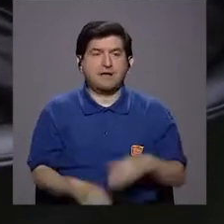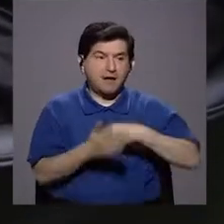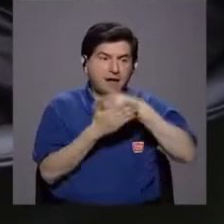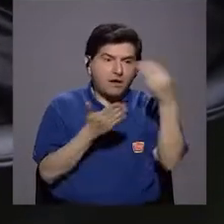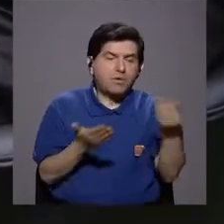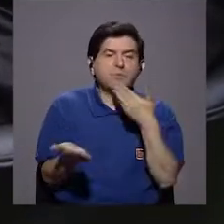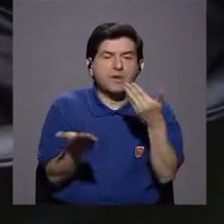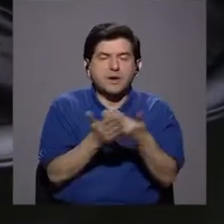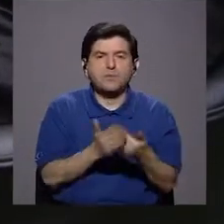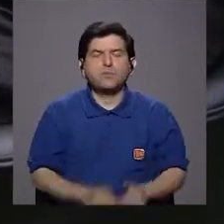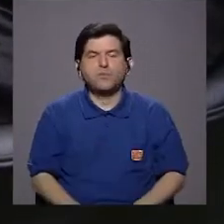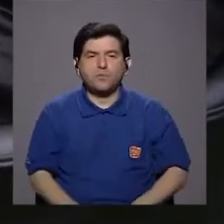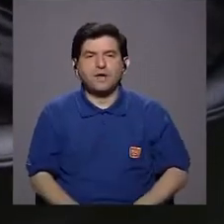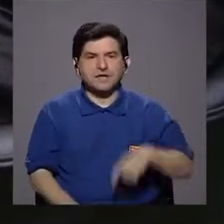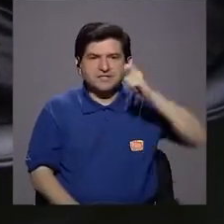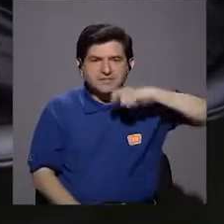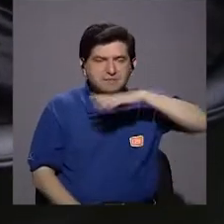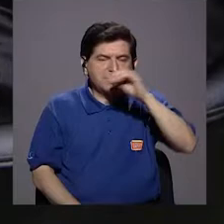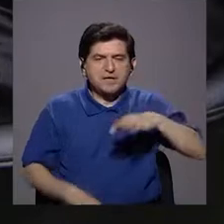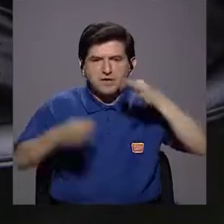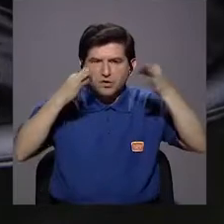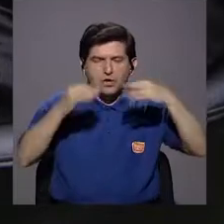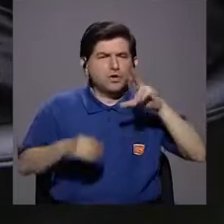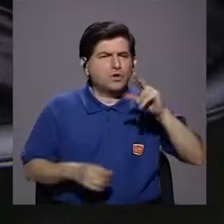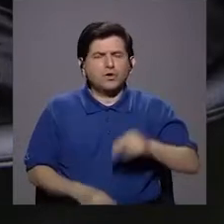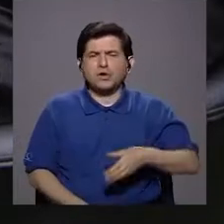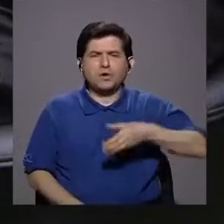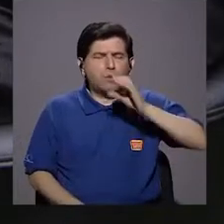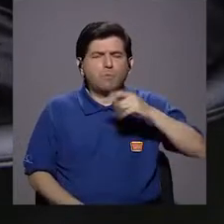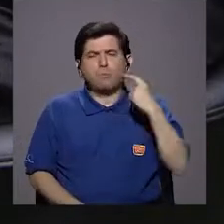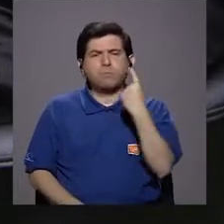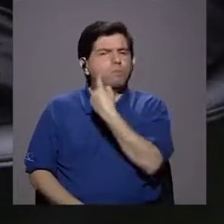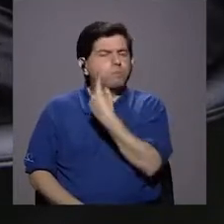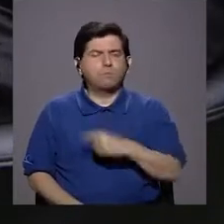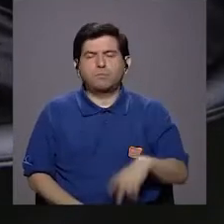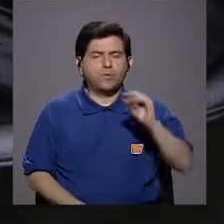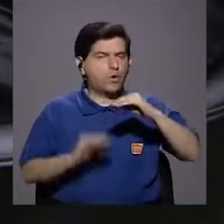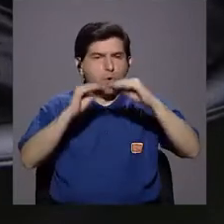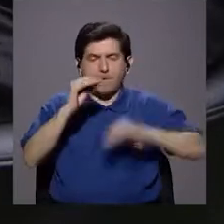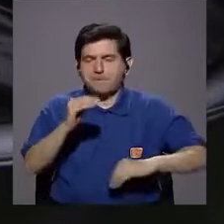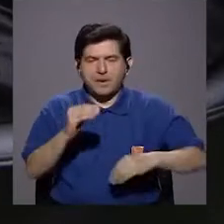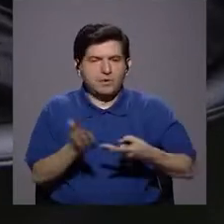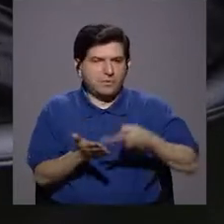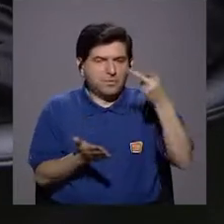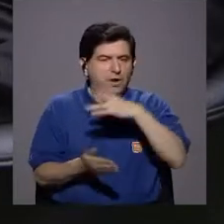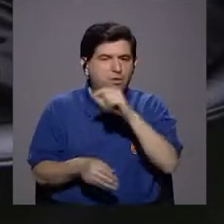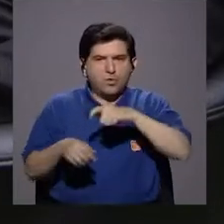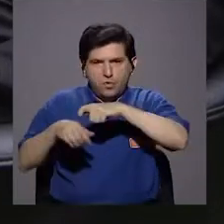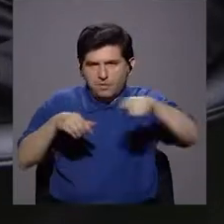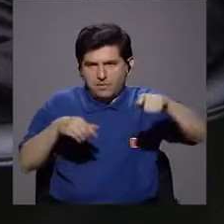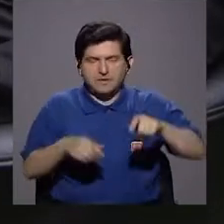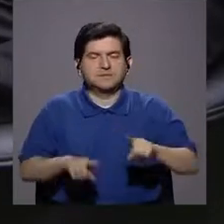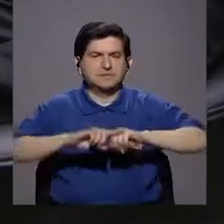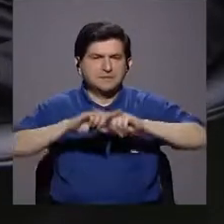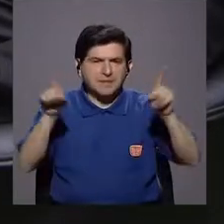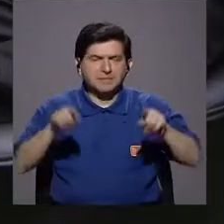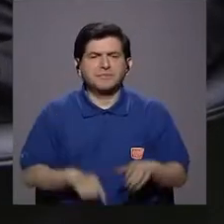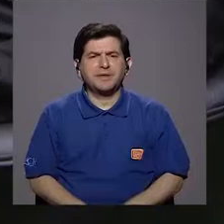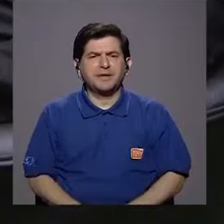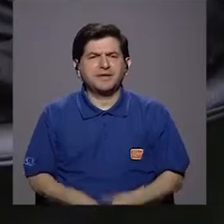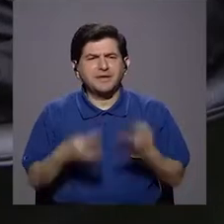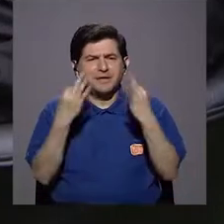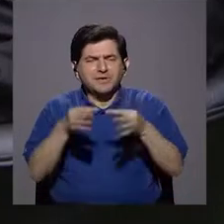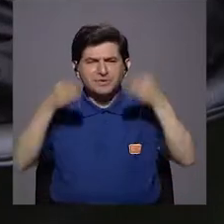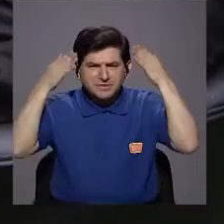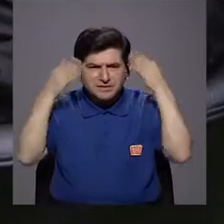en comprar un buen cepillo y un hilo que el enjuague, sin menospreciar el enjuague ni la pasta. No, no, claro. Pero